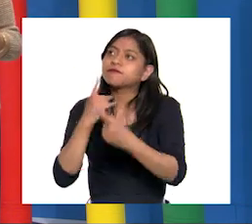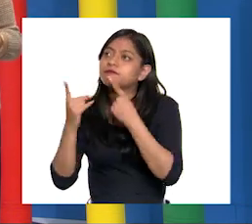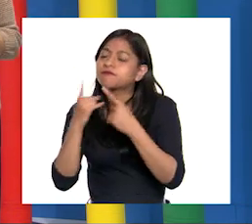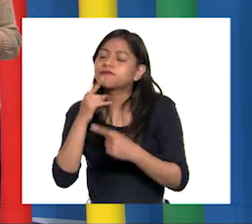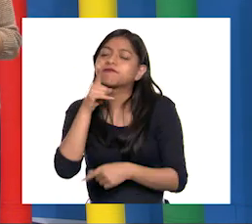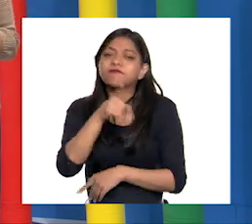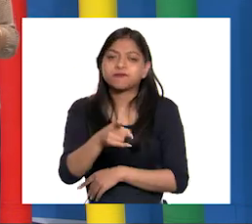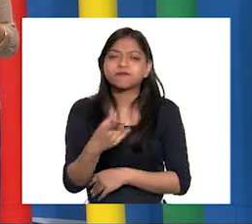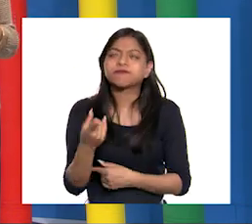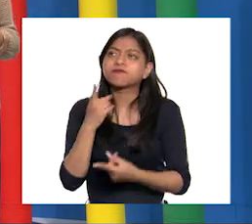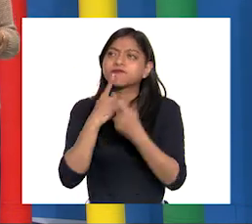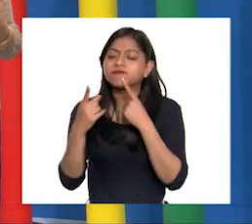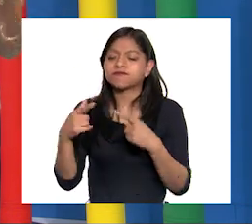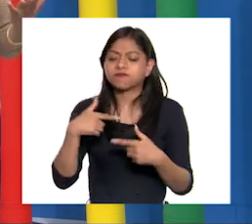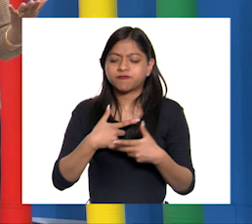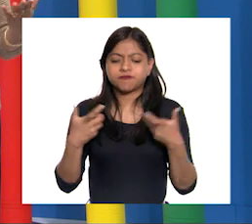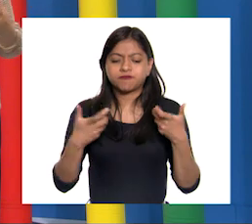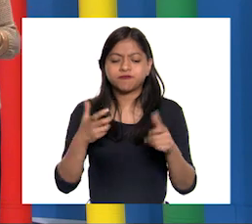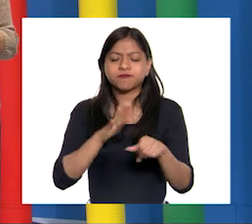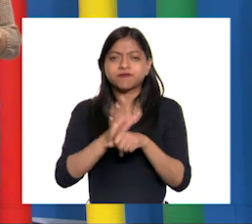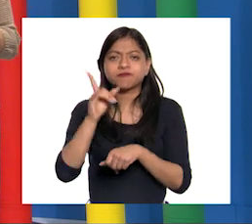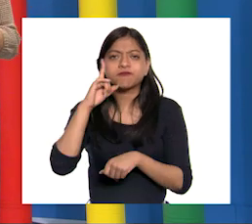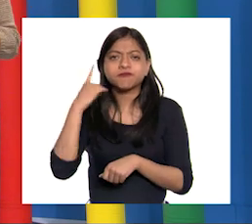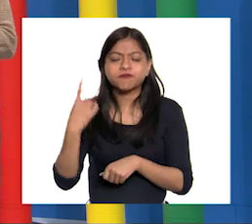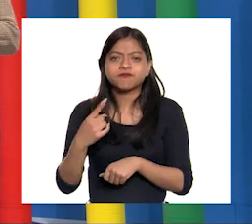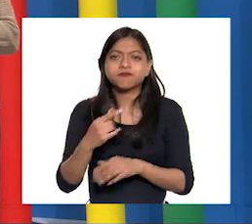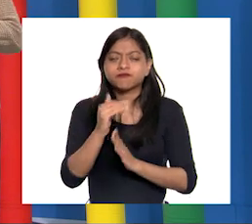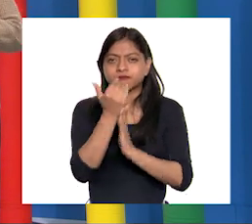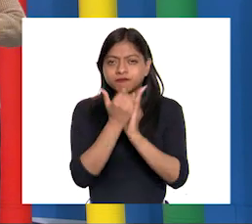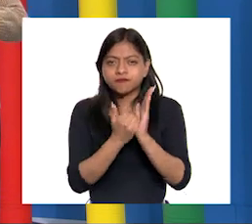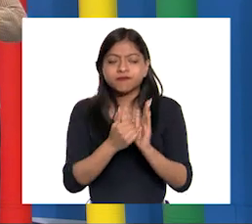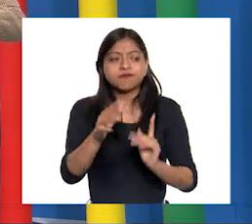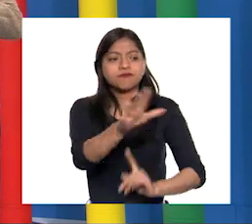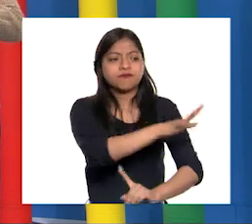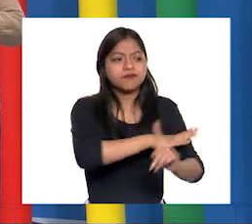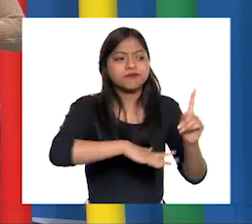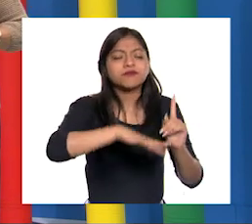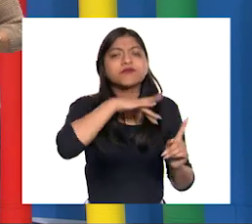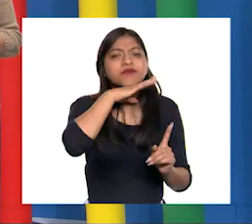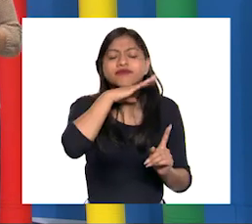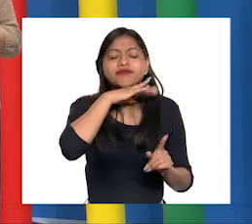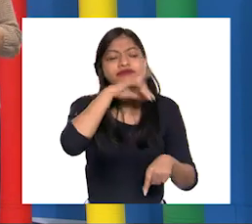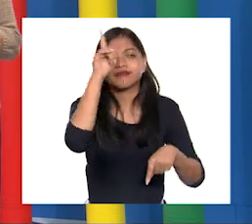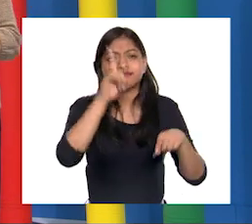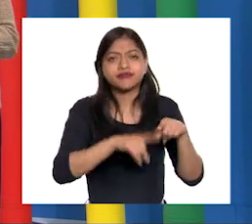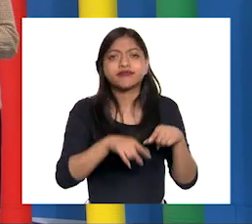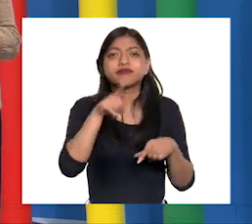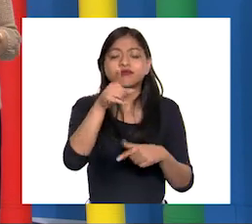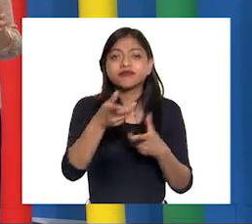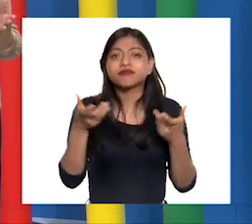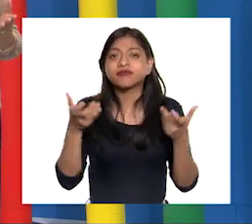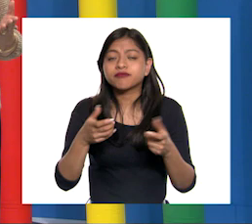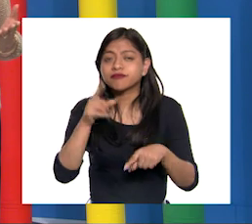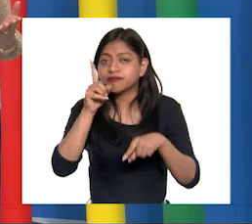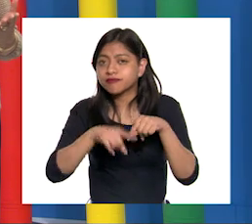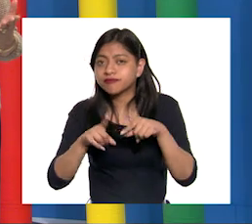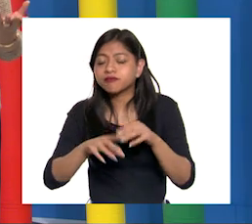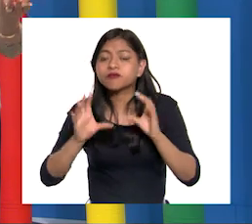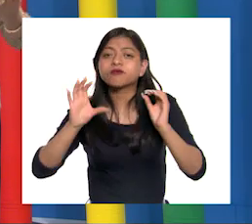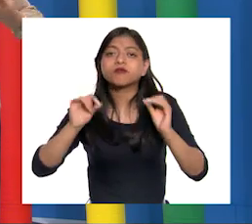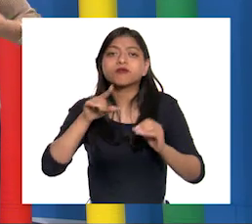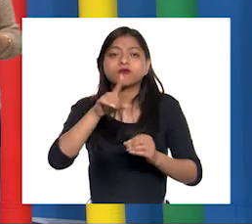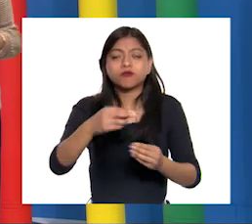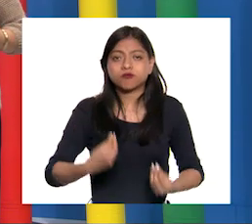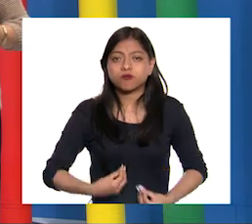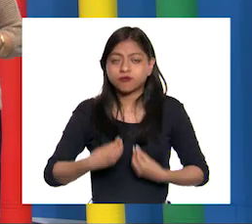acciones que realizan y contaminan el ambiente Identifiquen qué pueden dejar de hacer Y qué pueden modificar